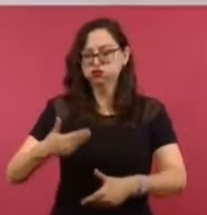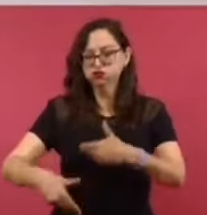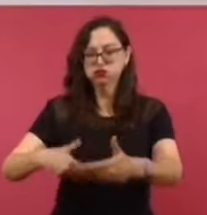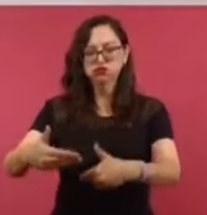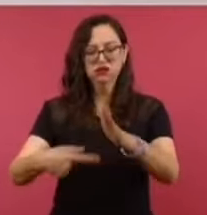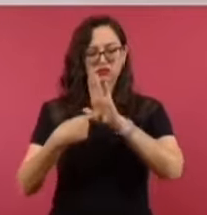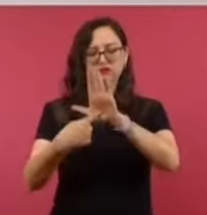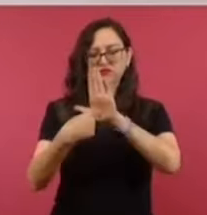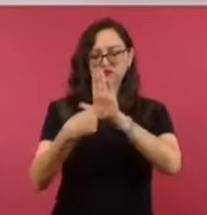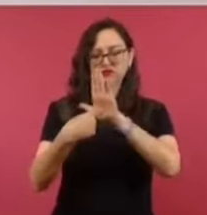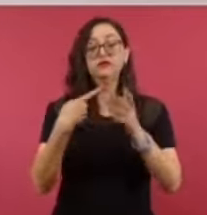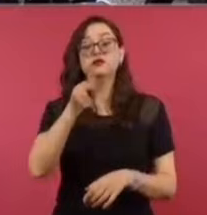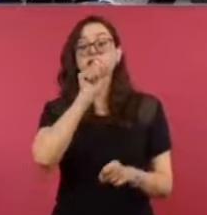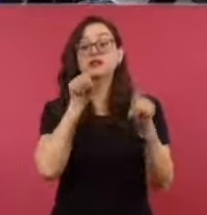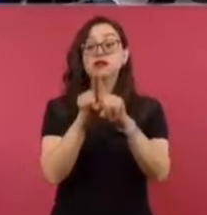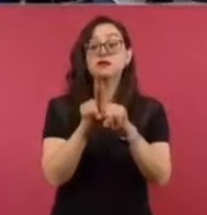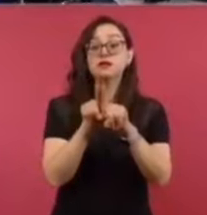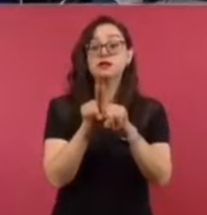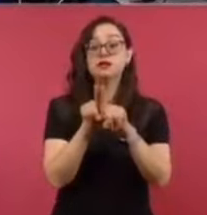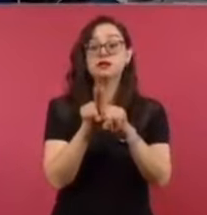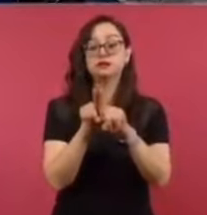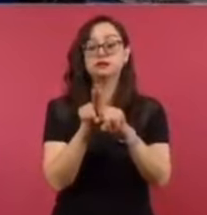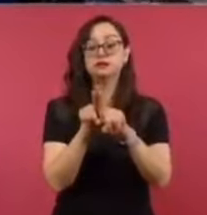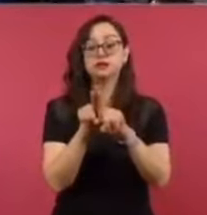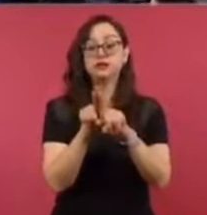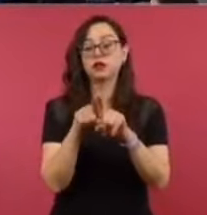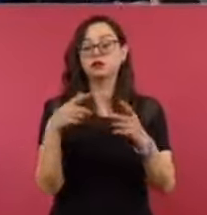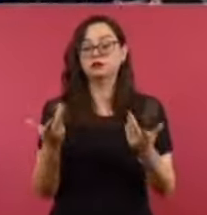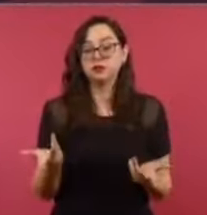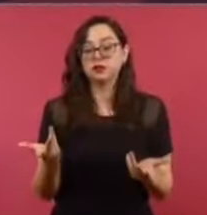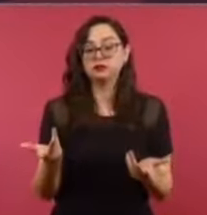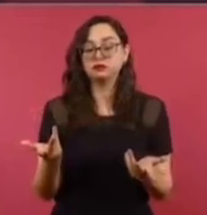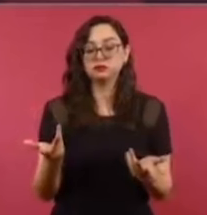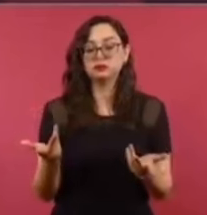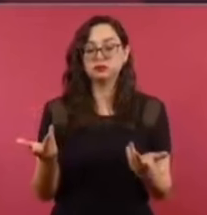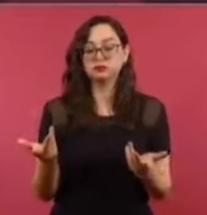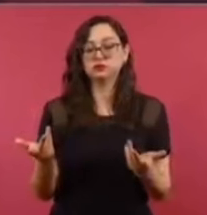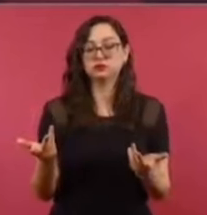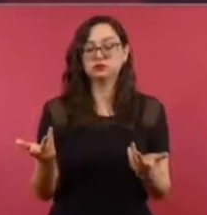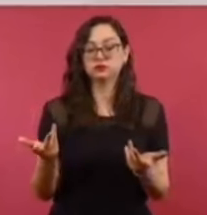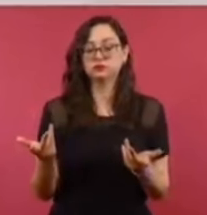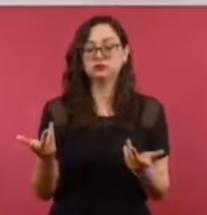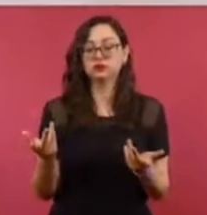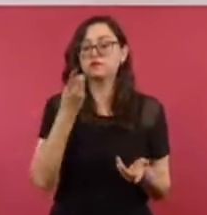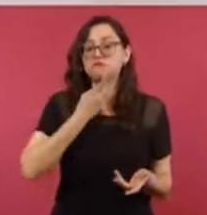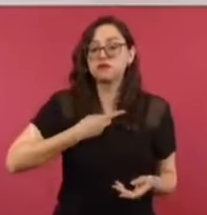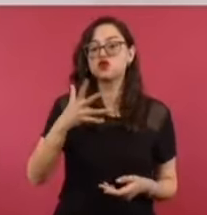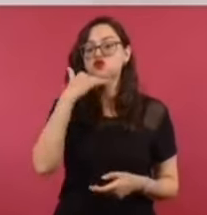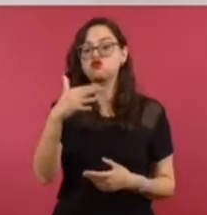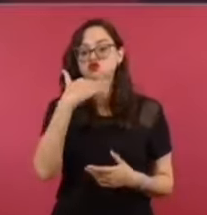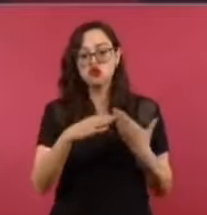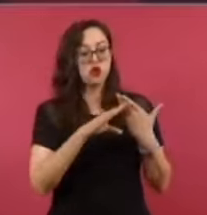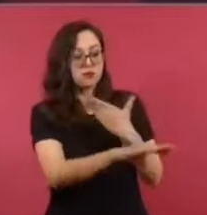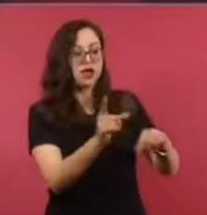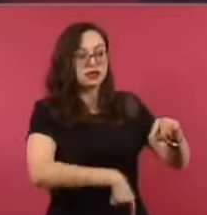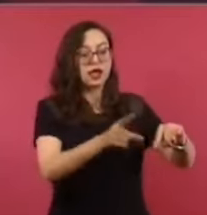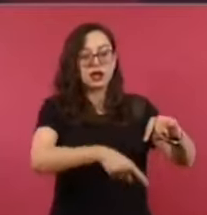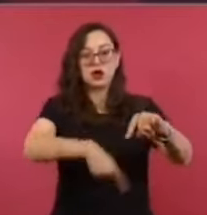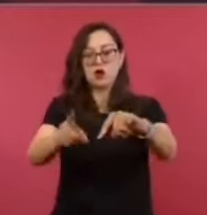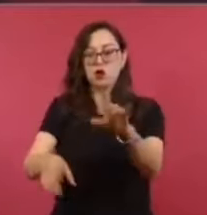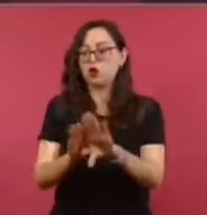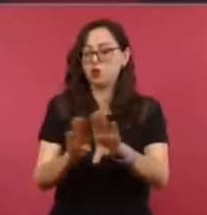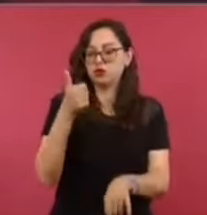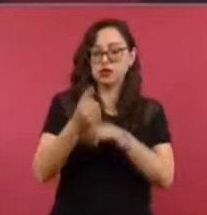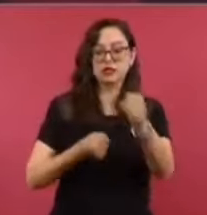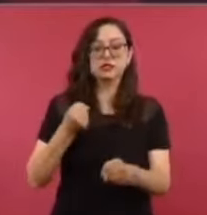y también que nos informe cómo se ha combatido la corrupción, desde que se